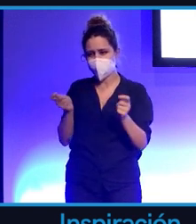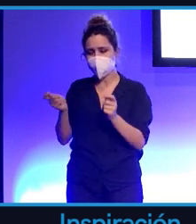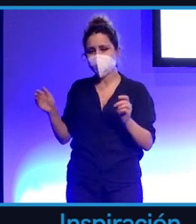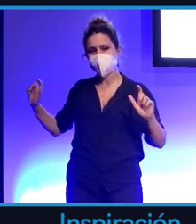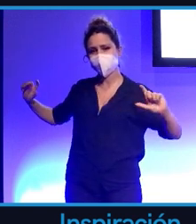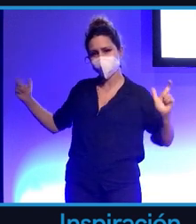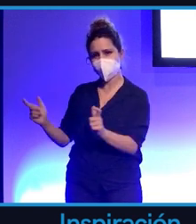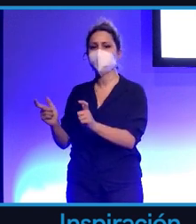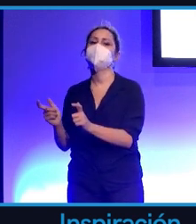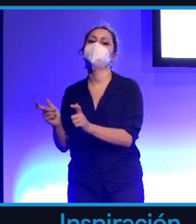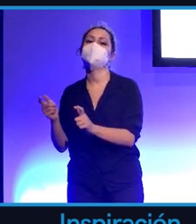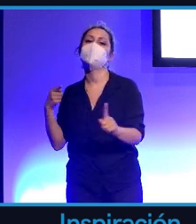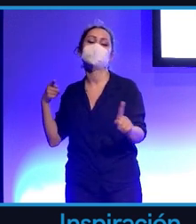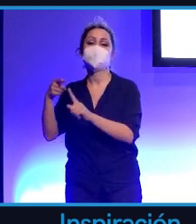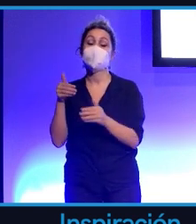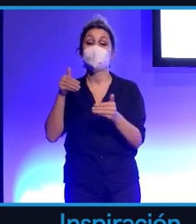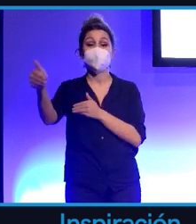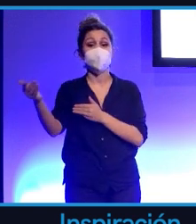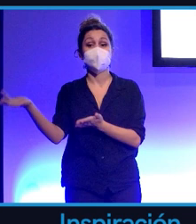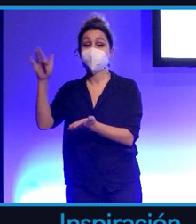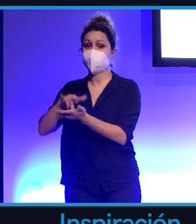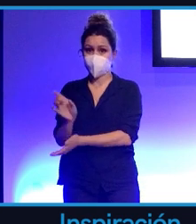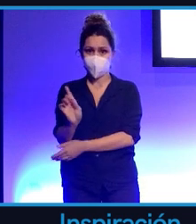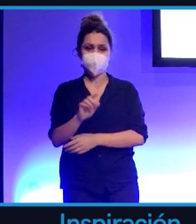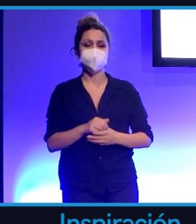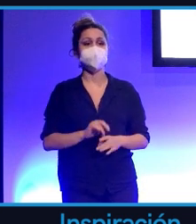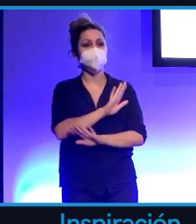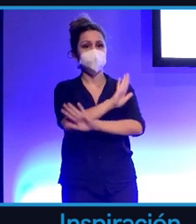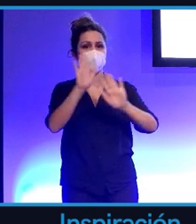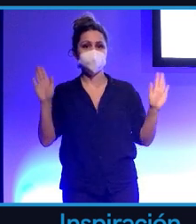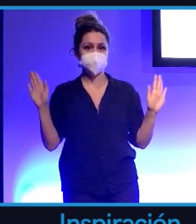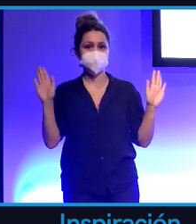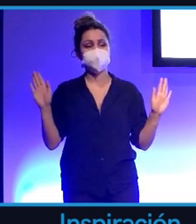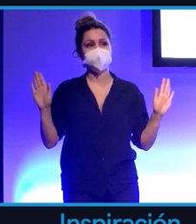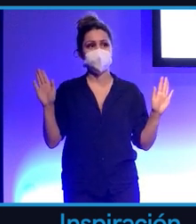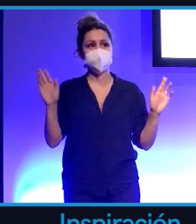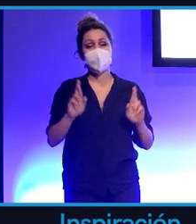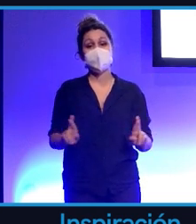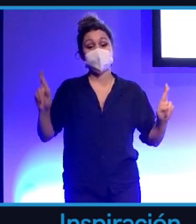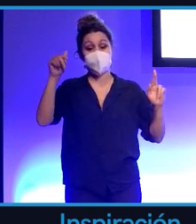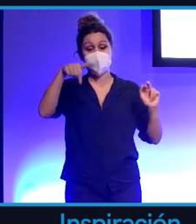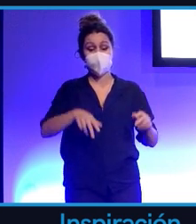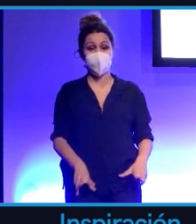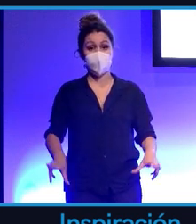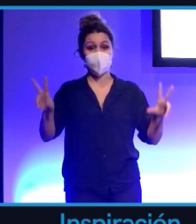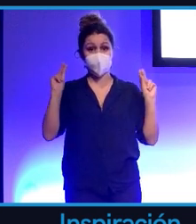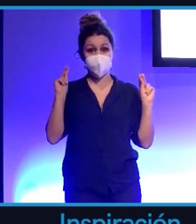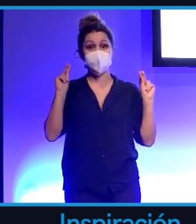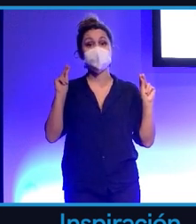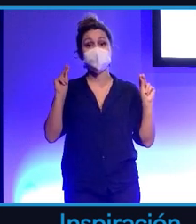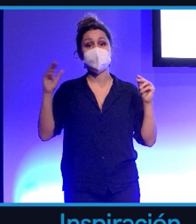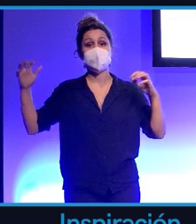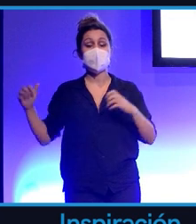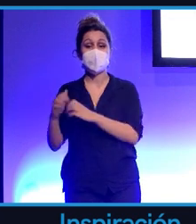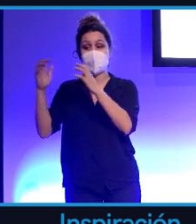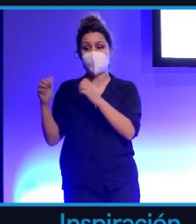malas en el futuro. Bueno, y nada, por último, esperemos que acabe esto y que La Palma vuelva